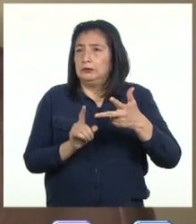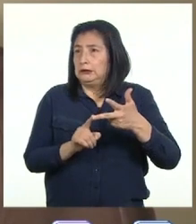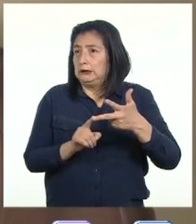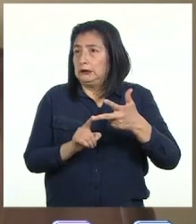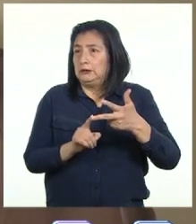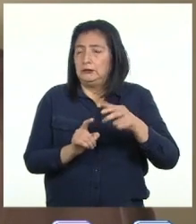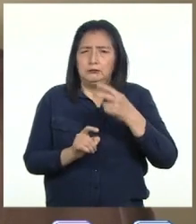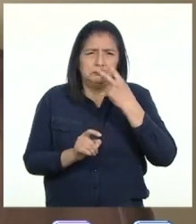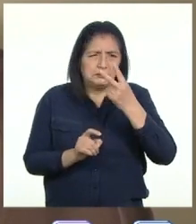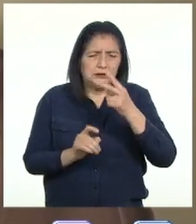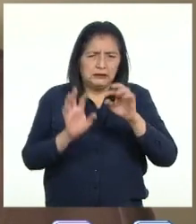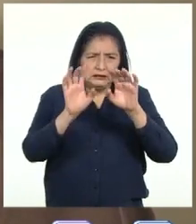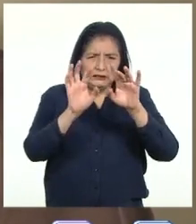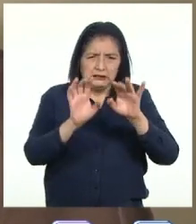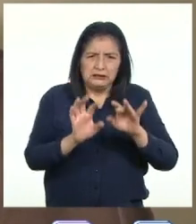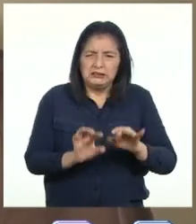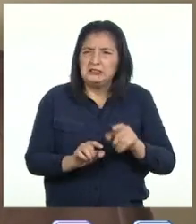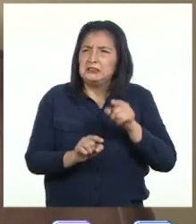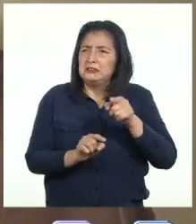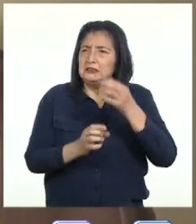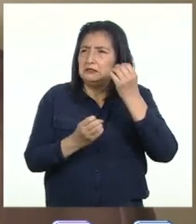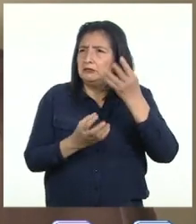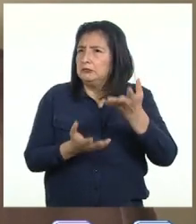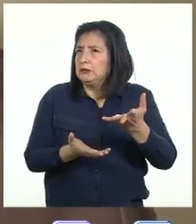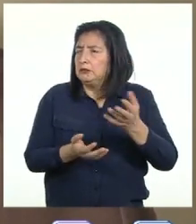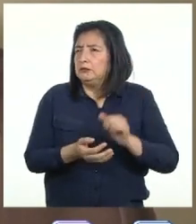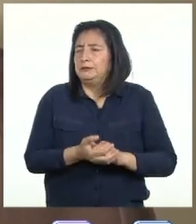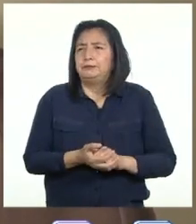Verificar el contenido de la información